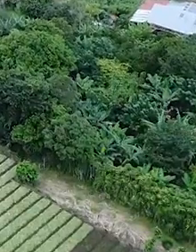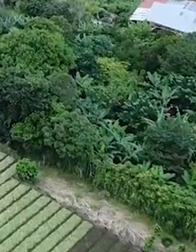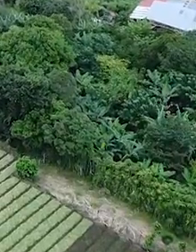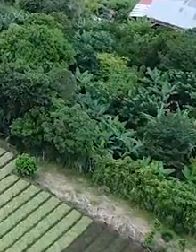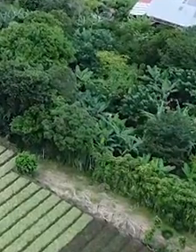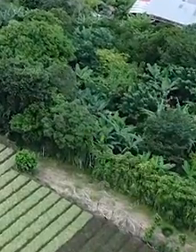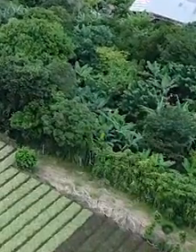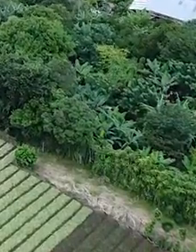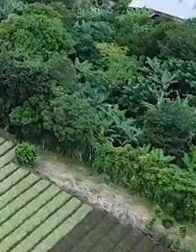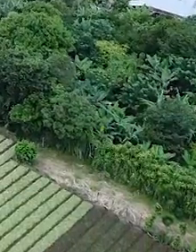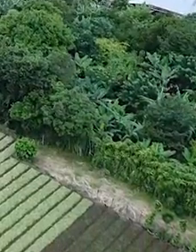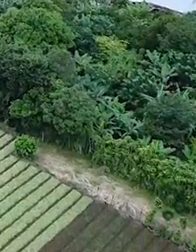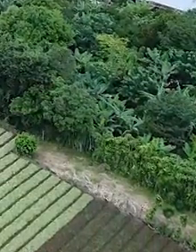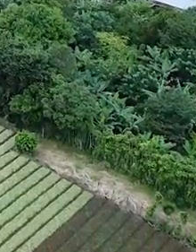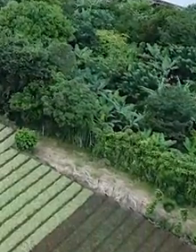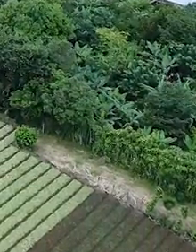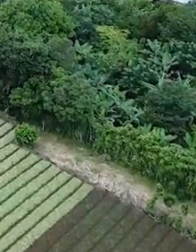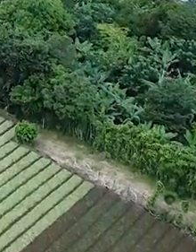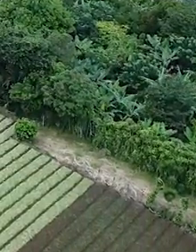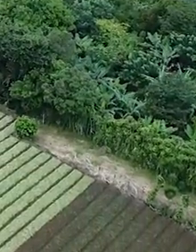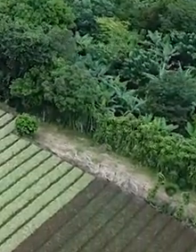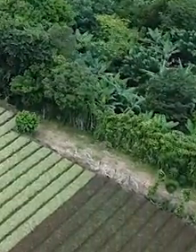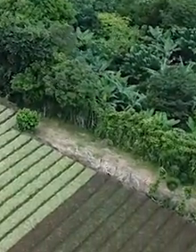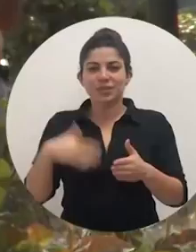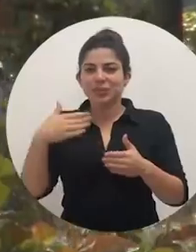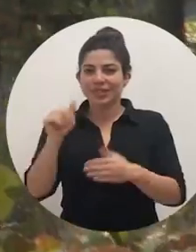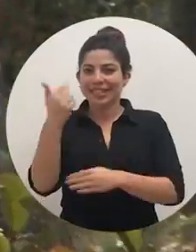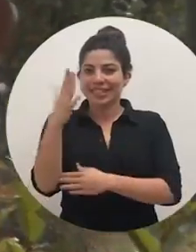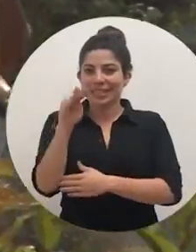Costa Rica es capaz de propiciar el desarrollo.